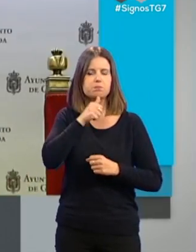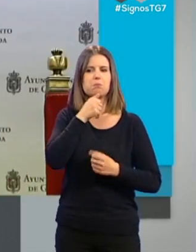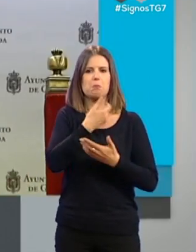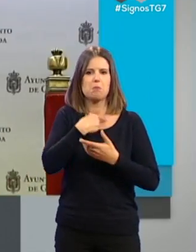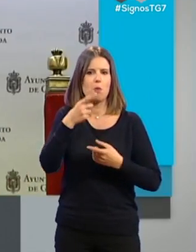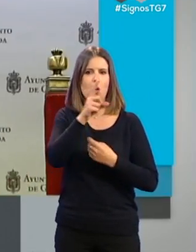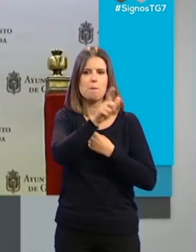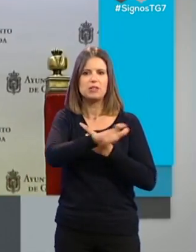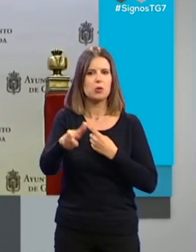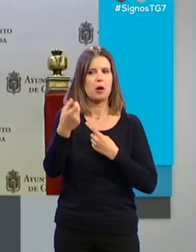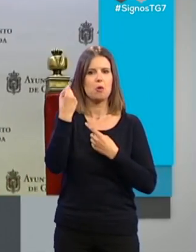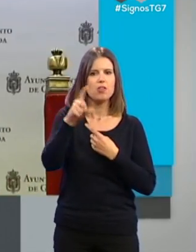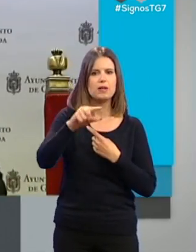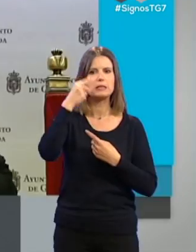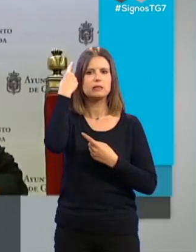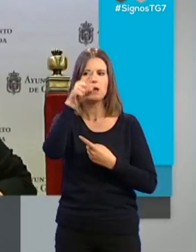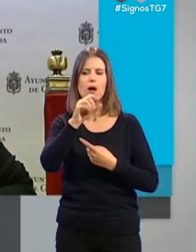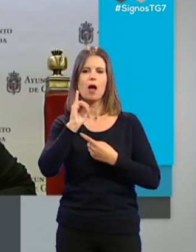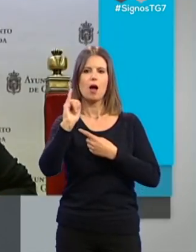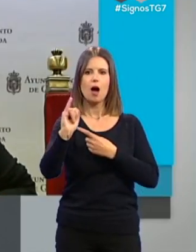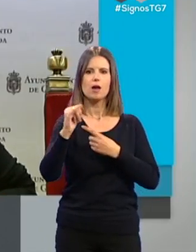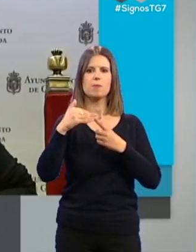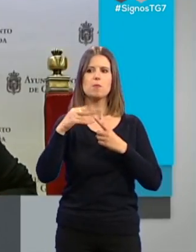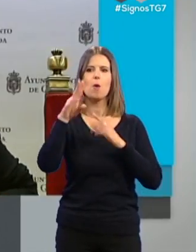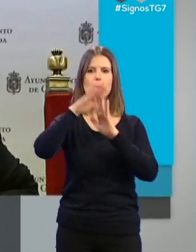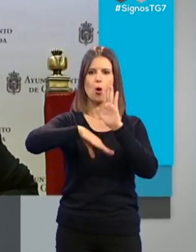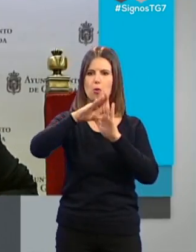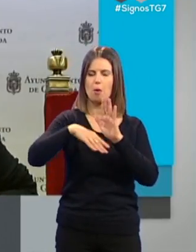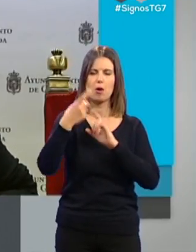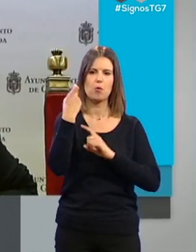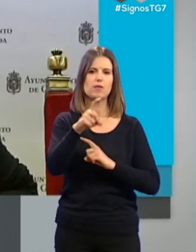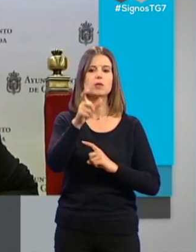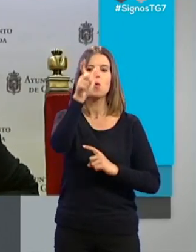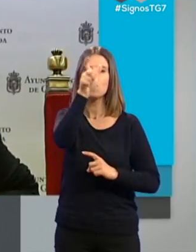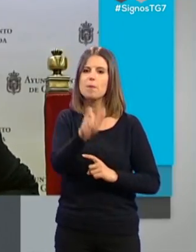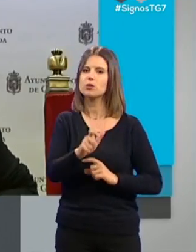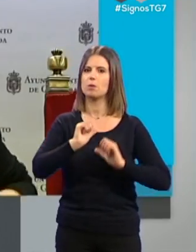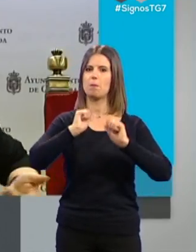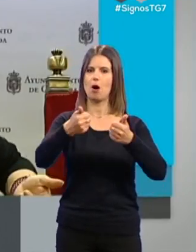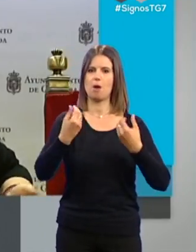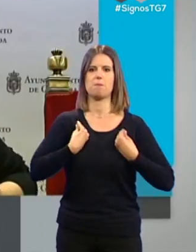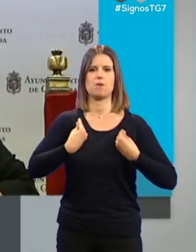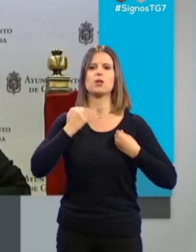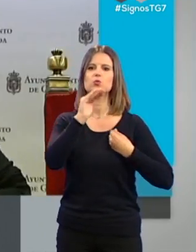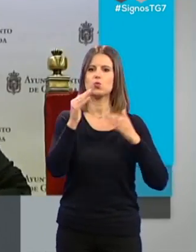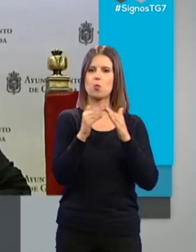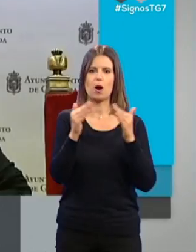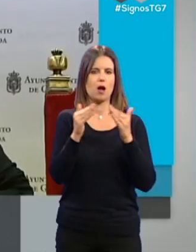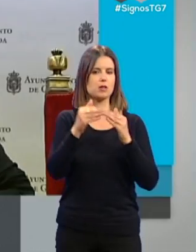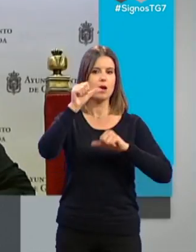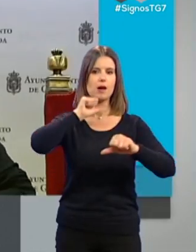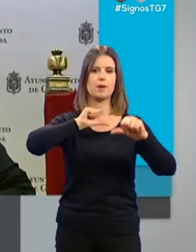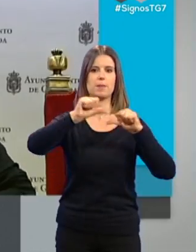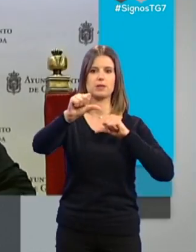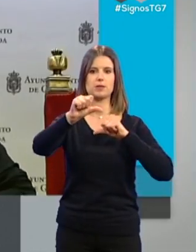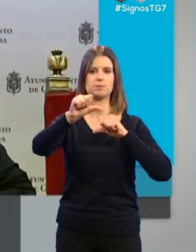vecinos no tienen por qué saber que ahí se está llevando a cabo un programa, simplemente es una persona que ha entrado a vivir en su vivienda, en la que a partir de